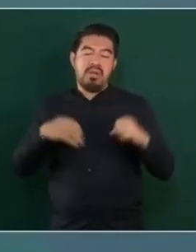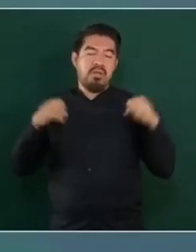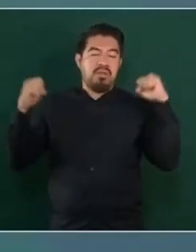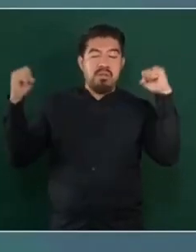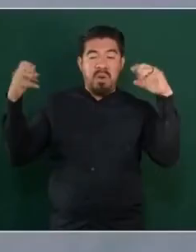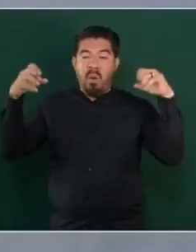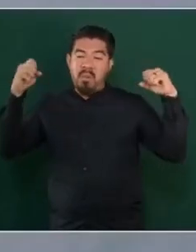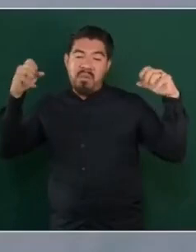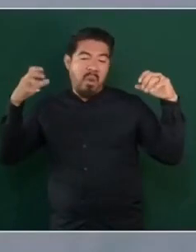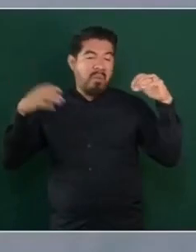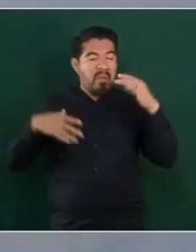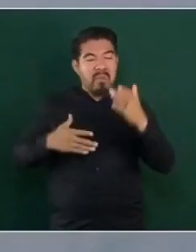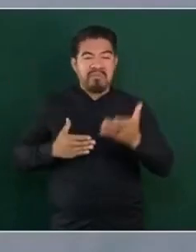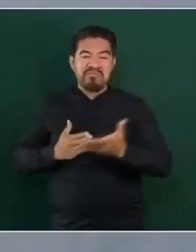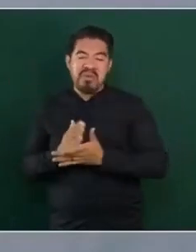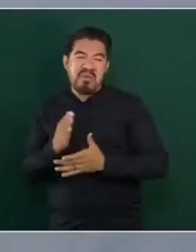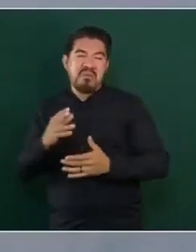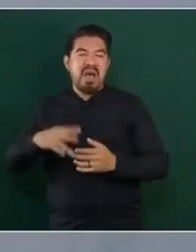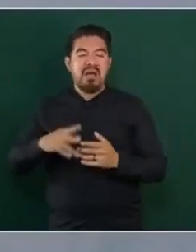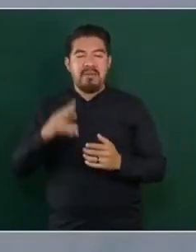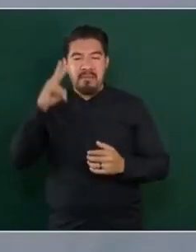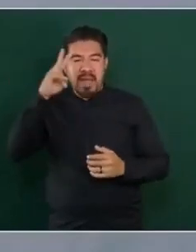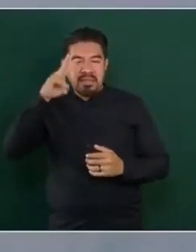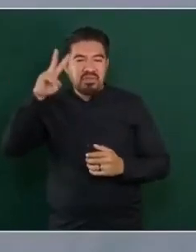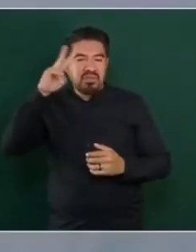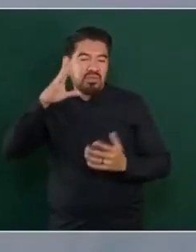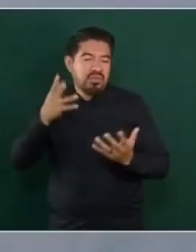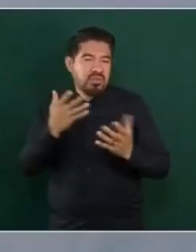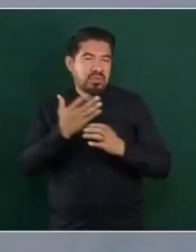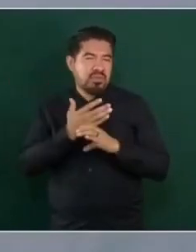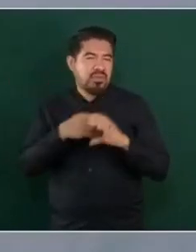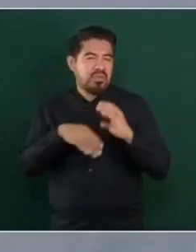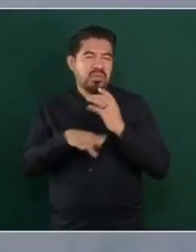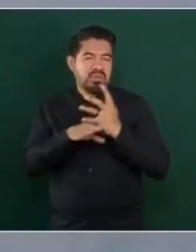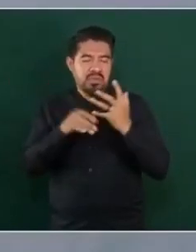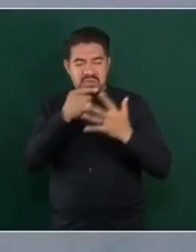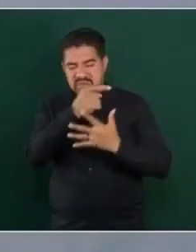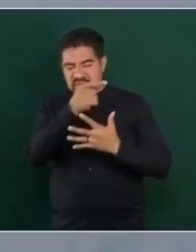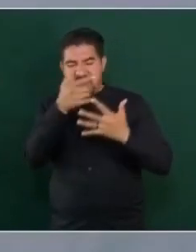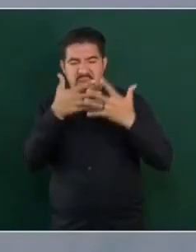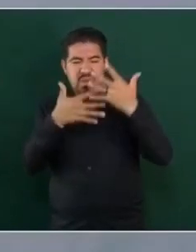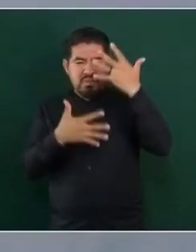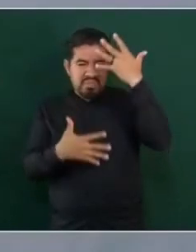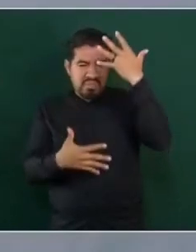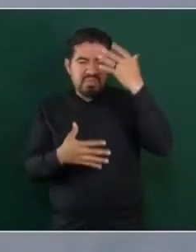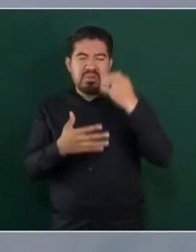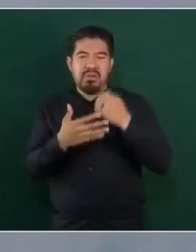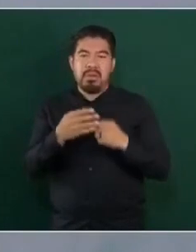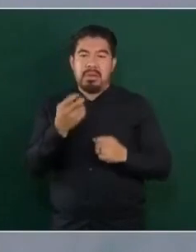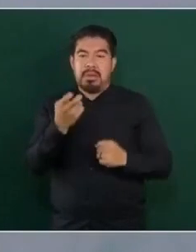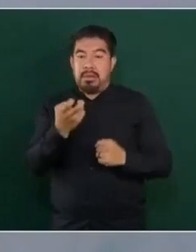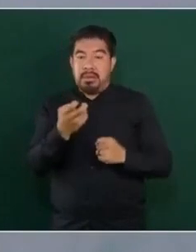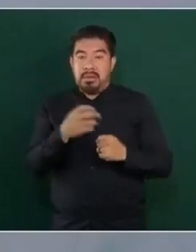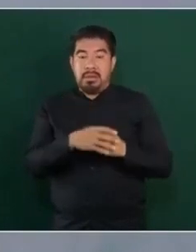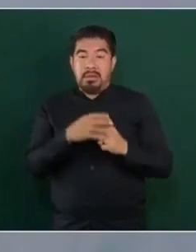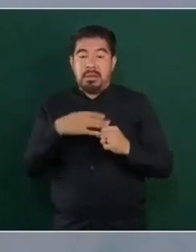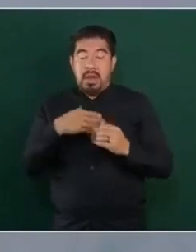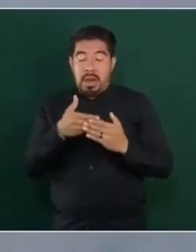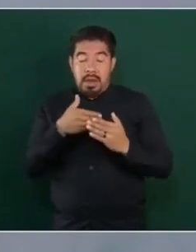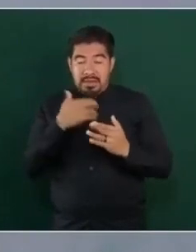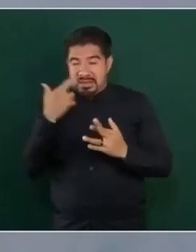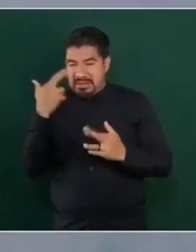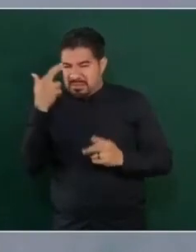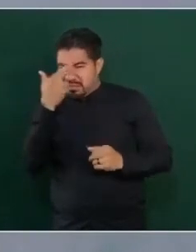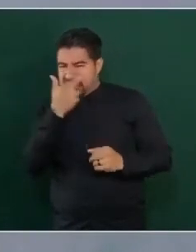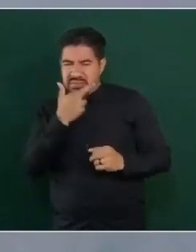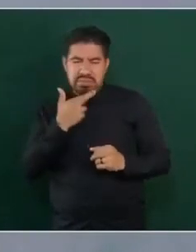todo eso tiene que revisarse,